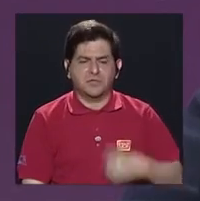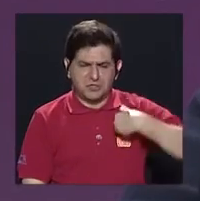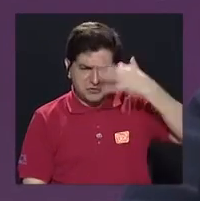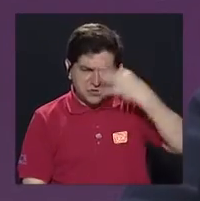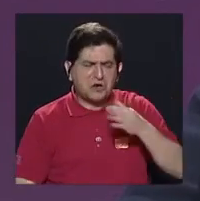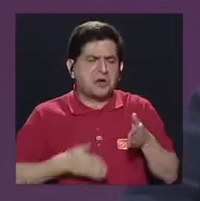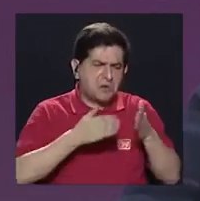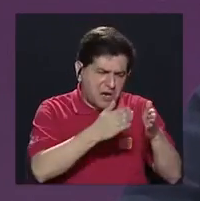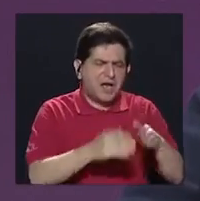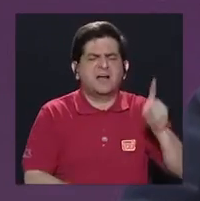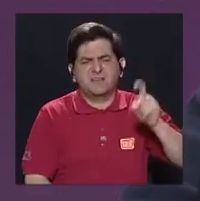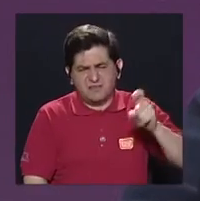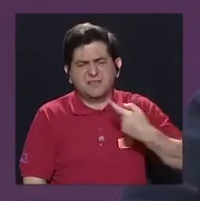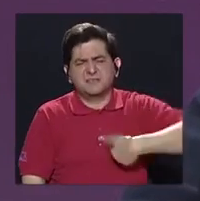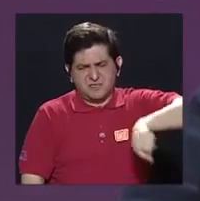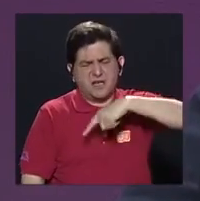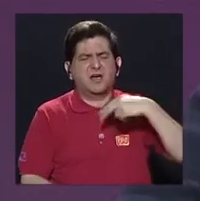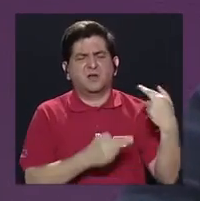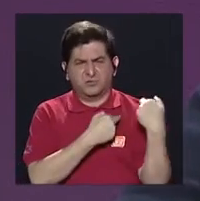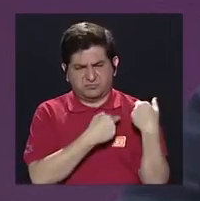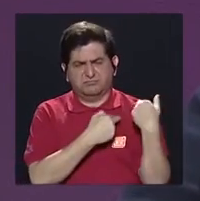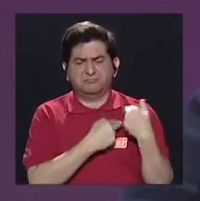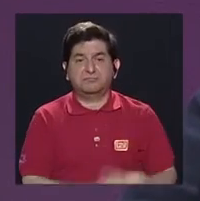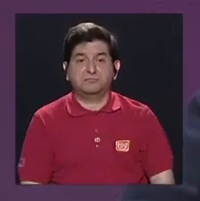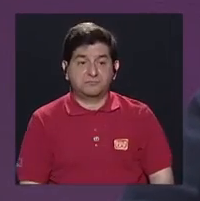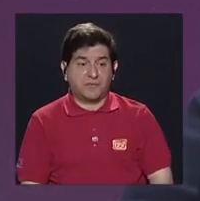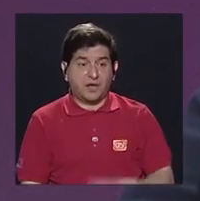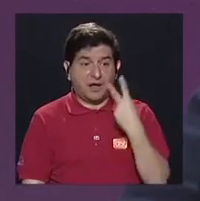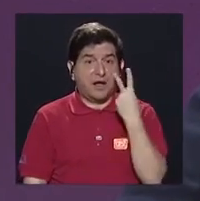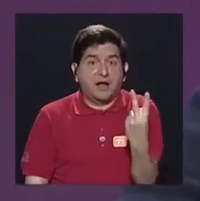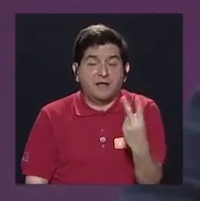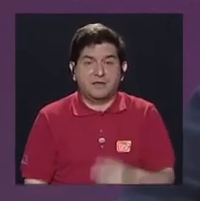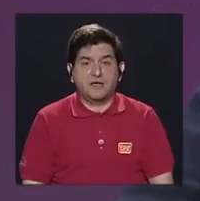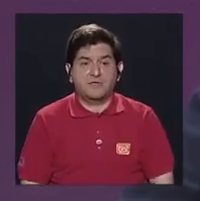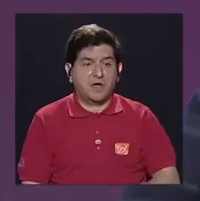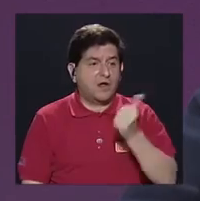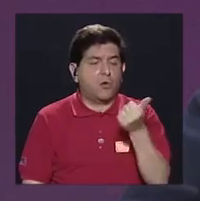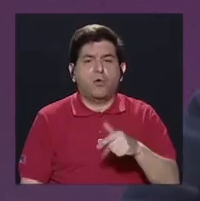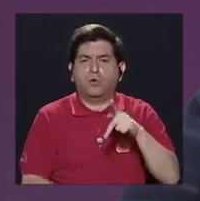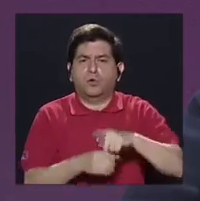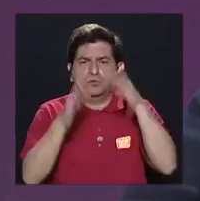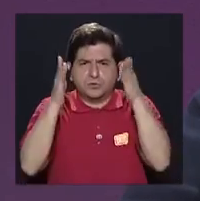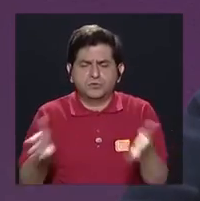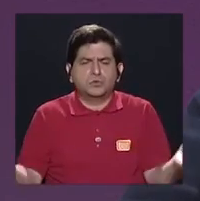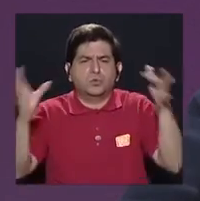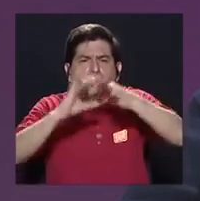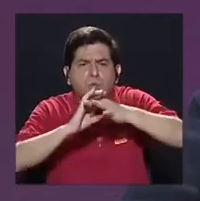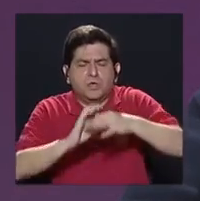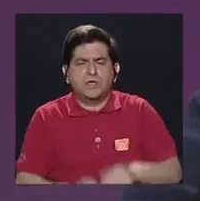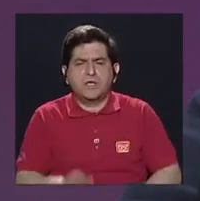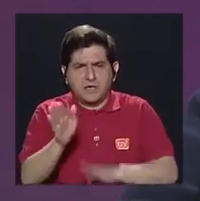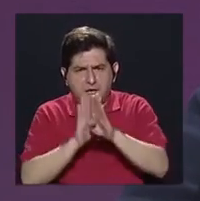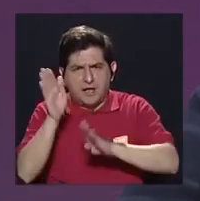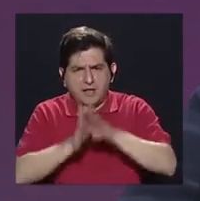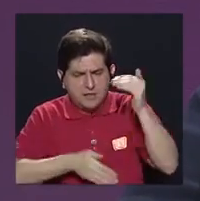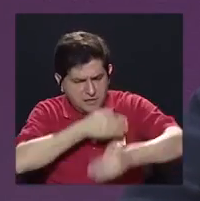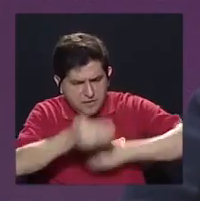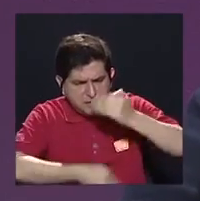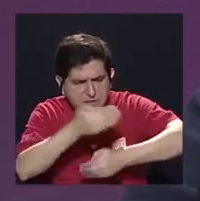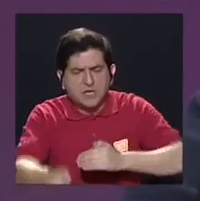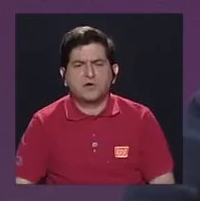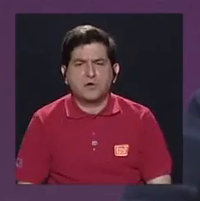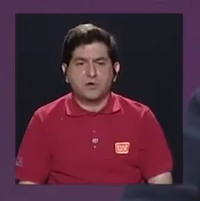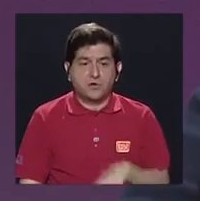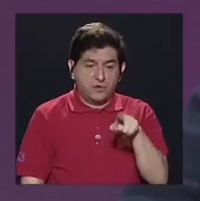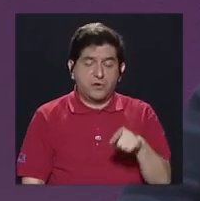calles y caminos es una obligación de nosotros. Nosotros tenemos que ver con qué otros actores poder articular y poder generar desarrollo. Desarrollo que lo vamos